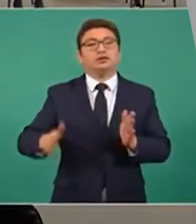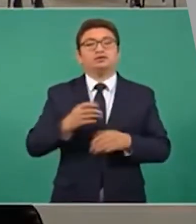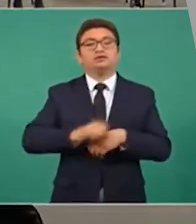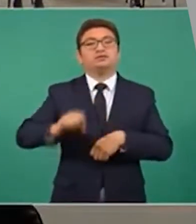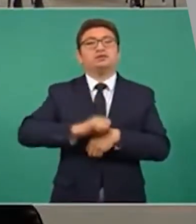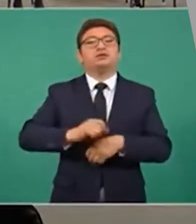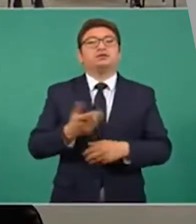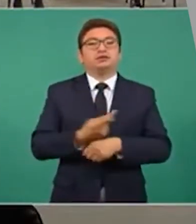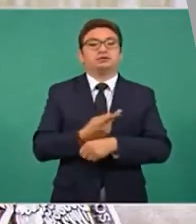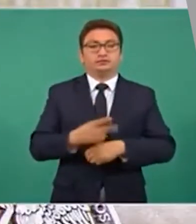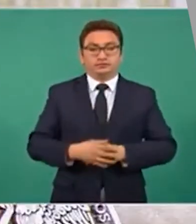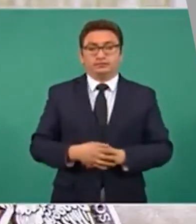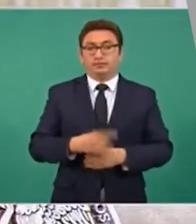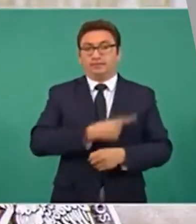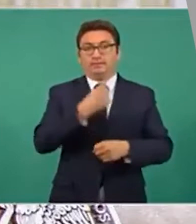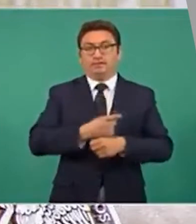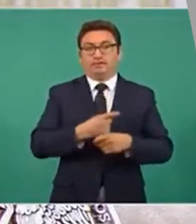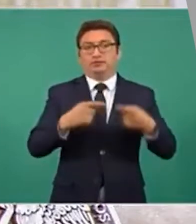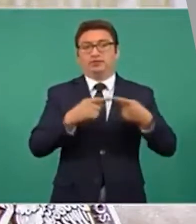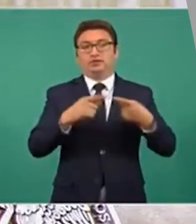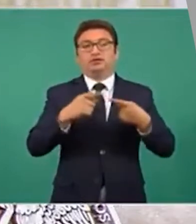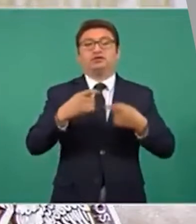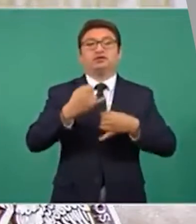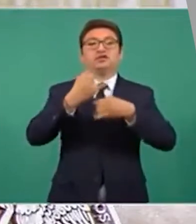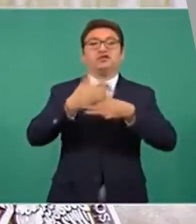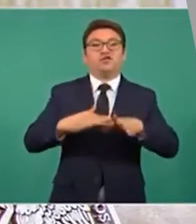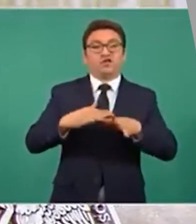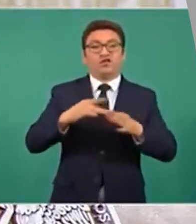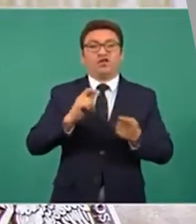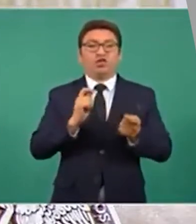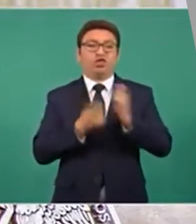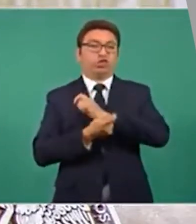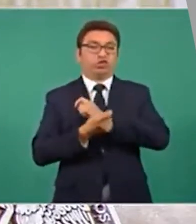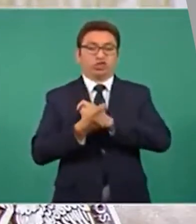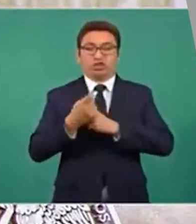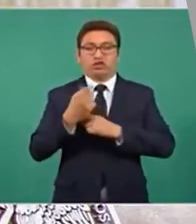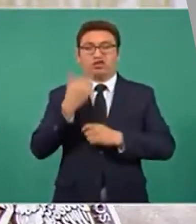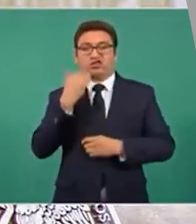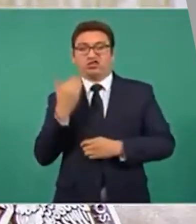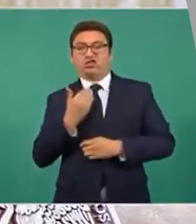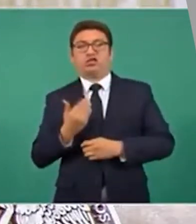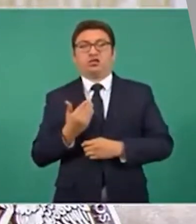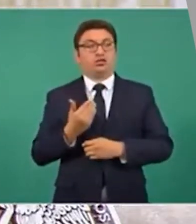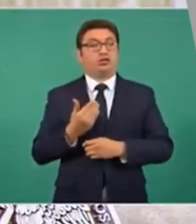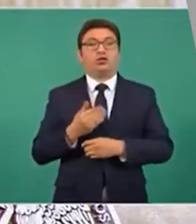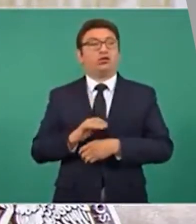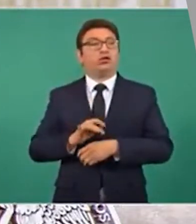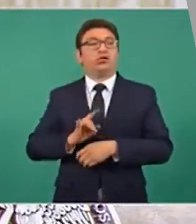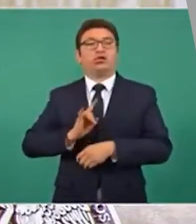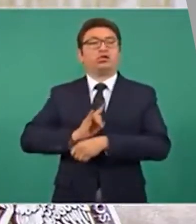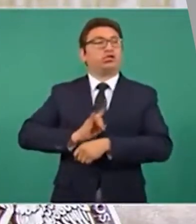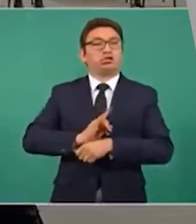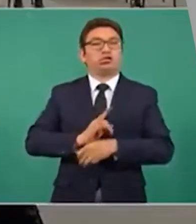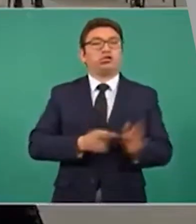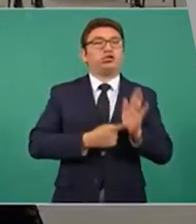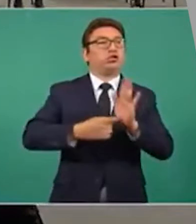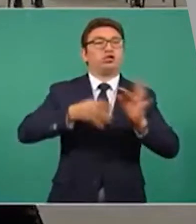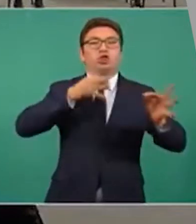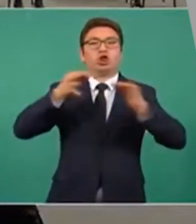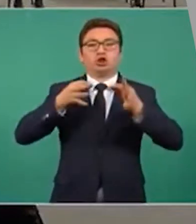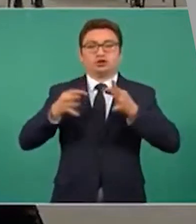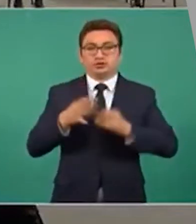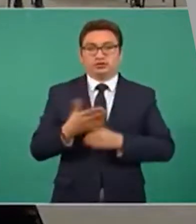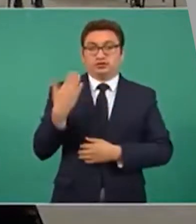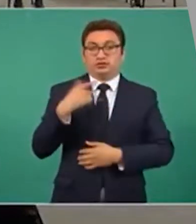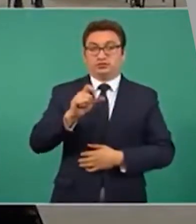primera lleva como título Información chueca que se disfraza de noticia. El